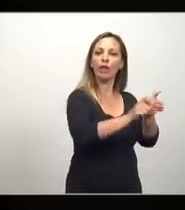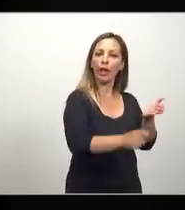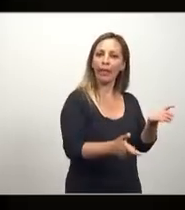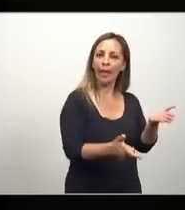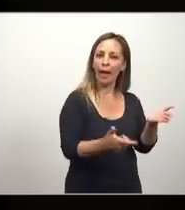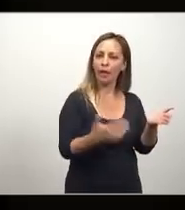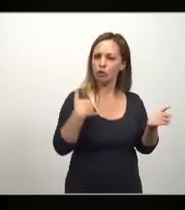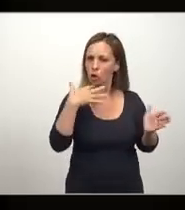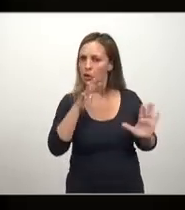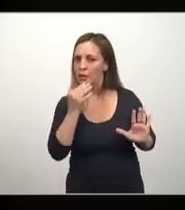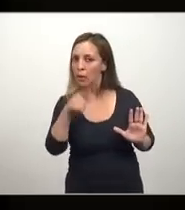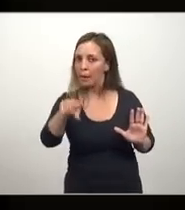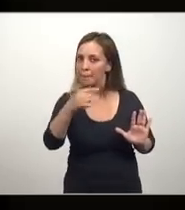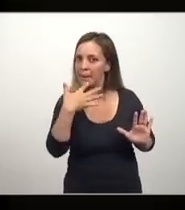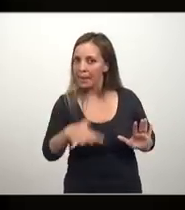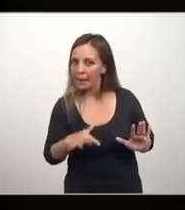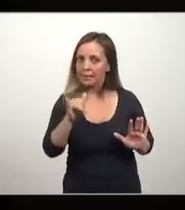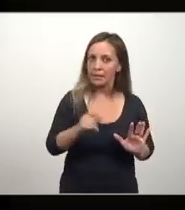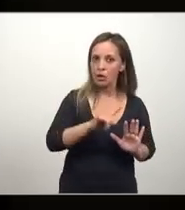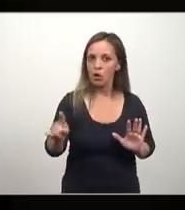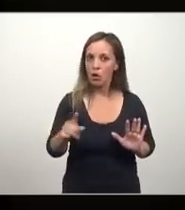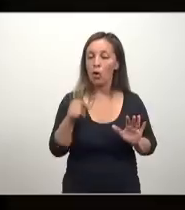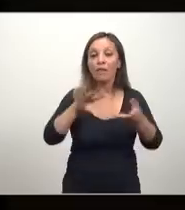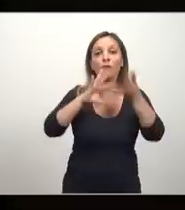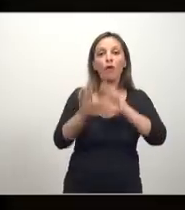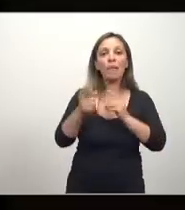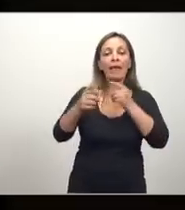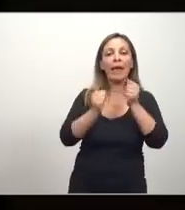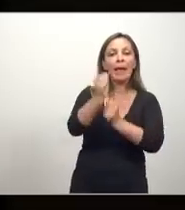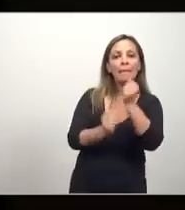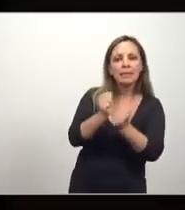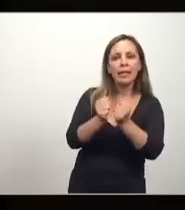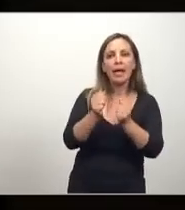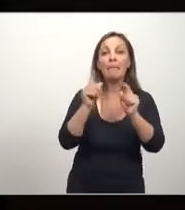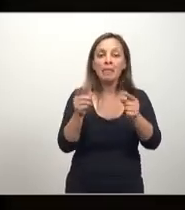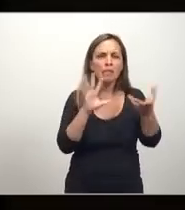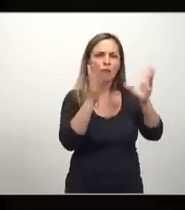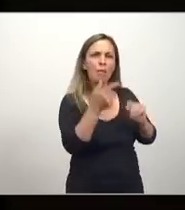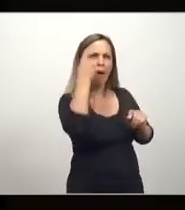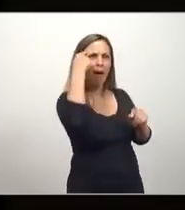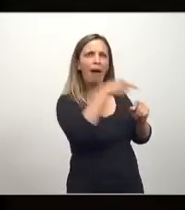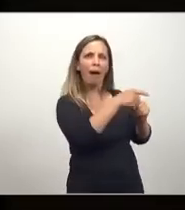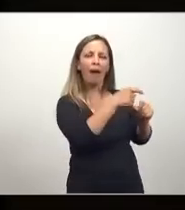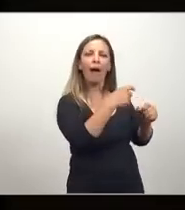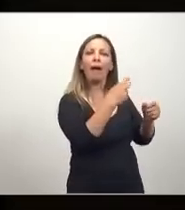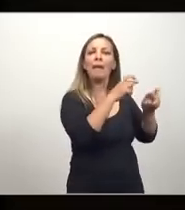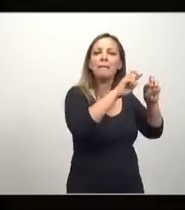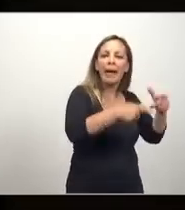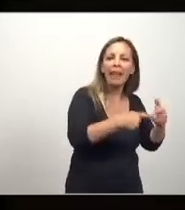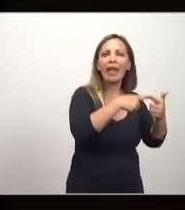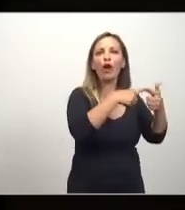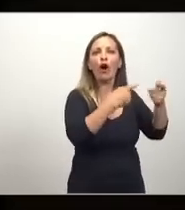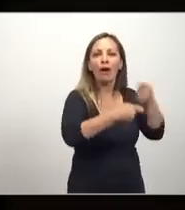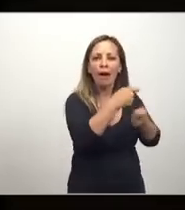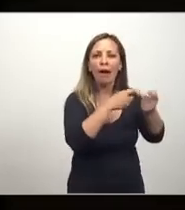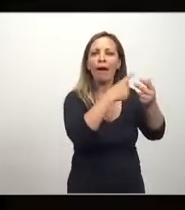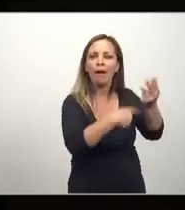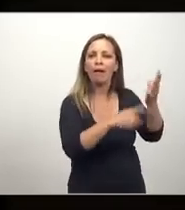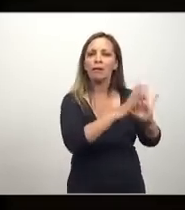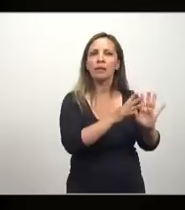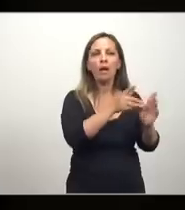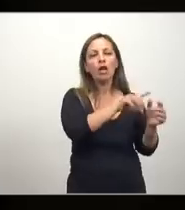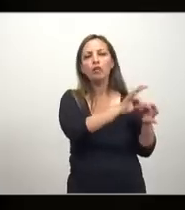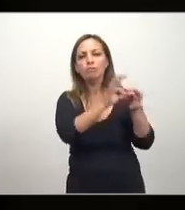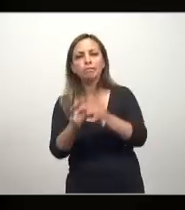No sé si me explico. O de este modelo de la empresa capitalista, del carnicero cervecer, lo extrapolaron a los consumidores. Y el